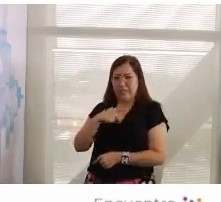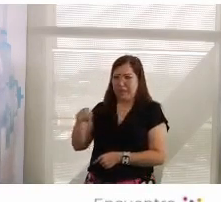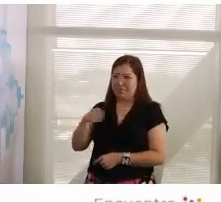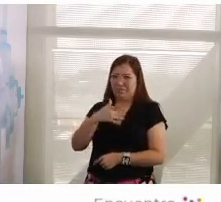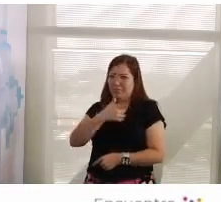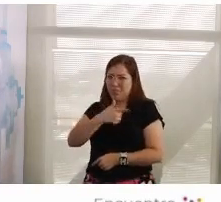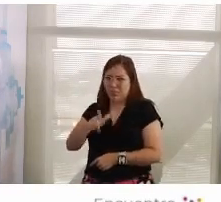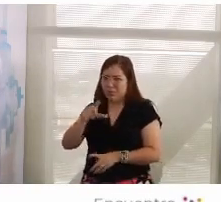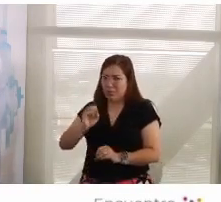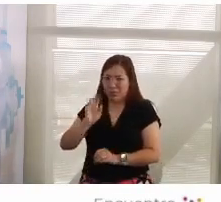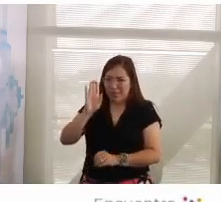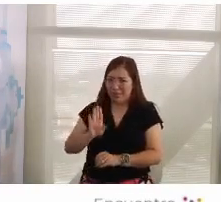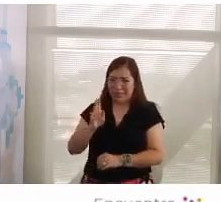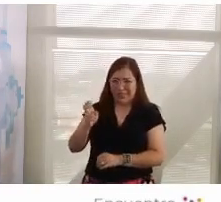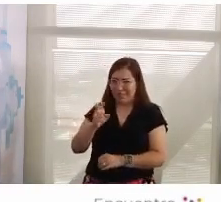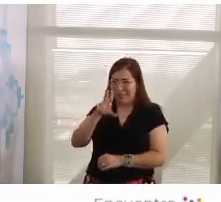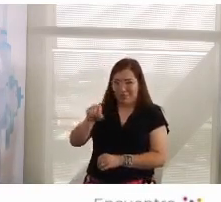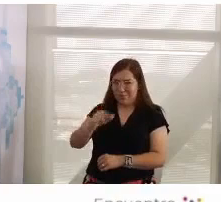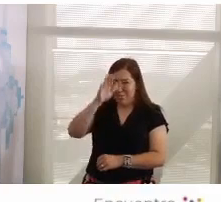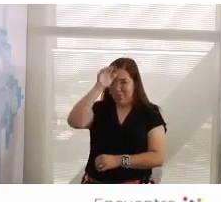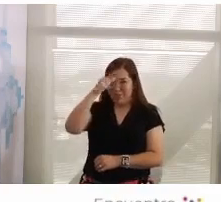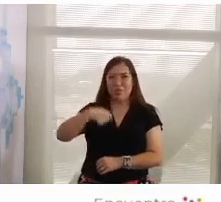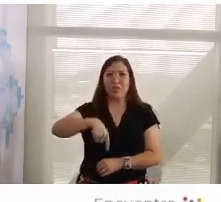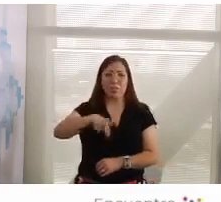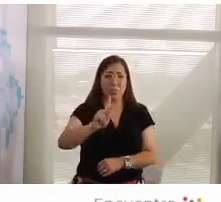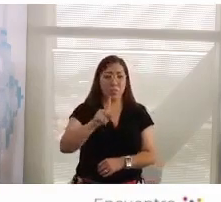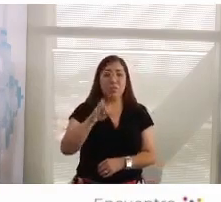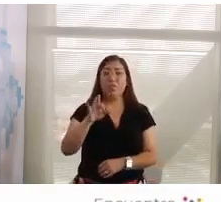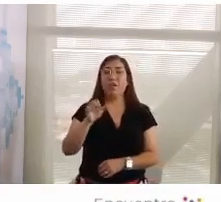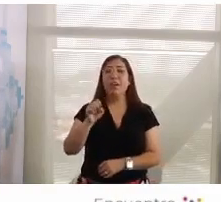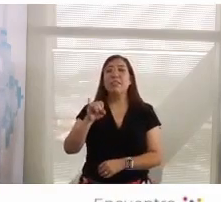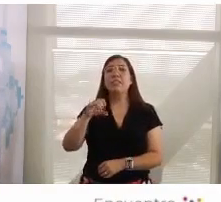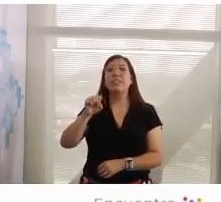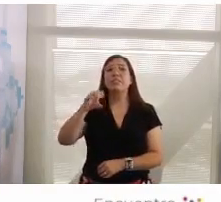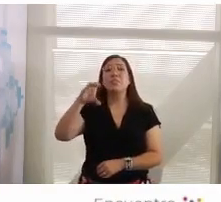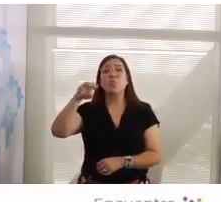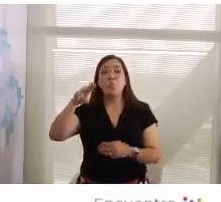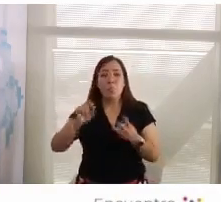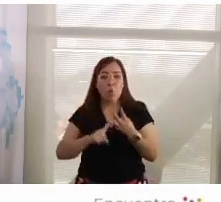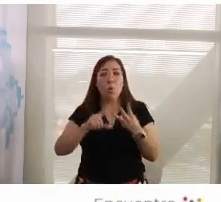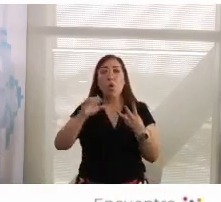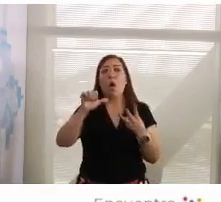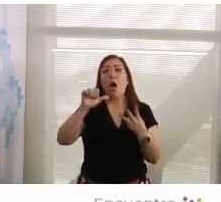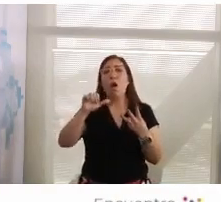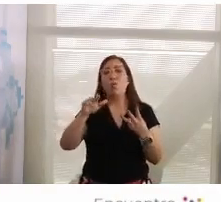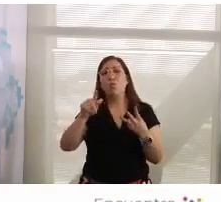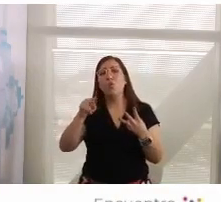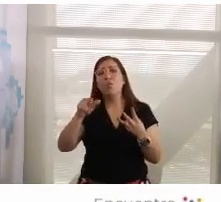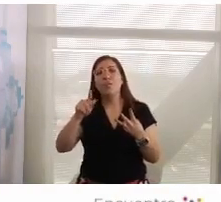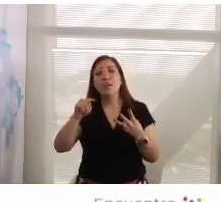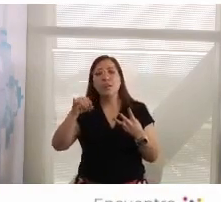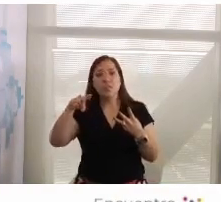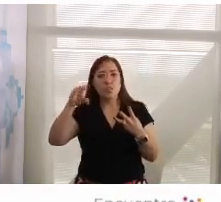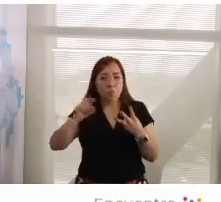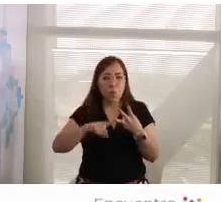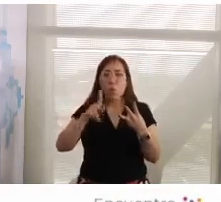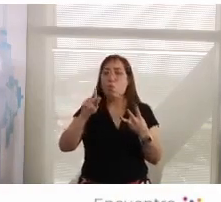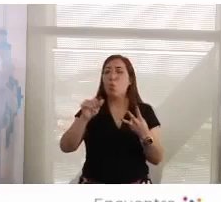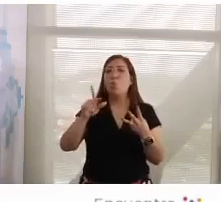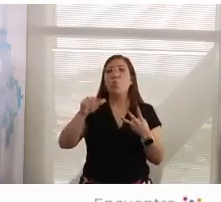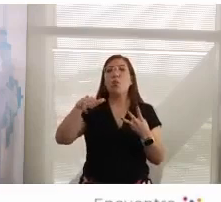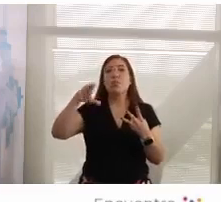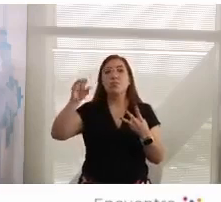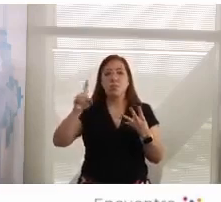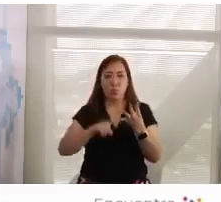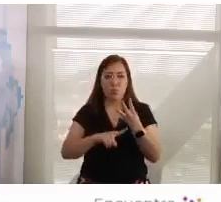perante el debate entre fascismo, autoritarismo, populismo y Estado de Direito y